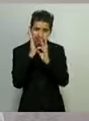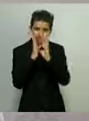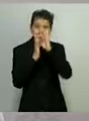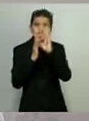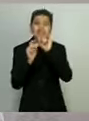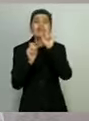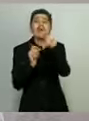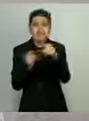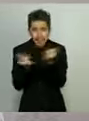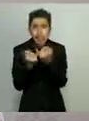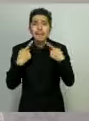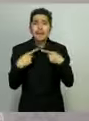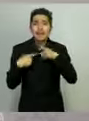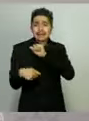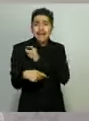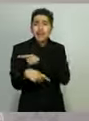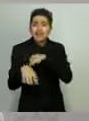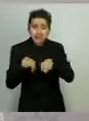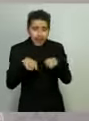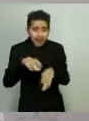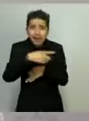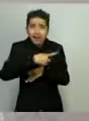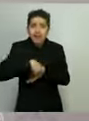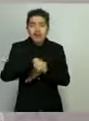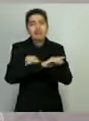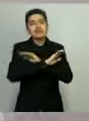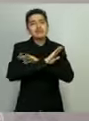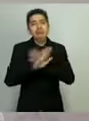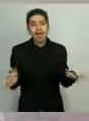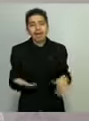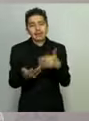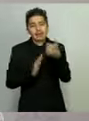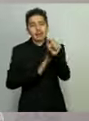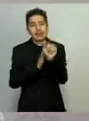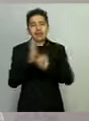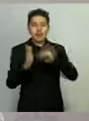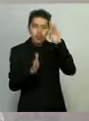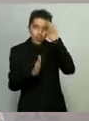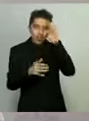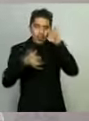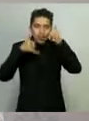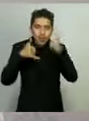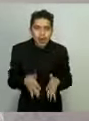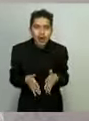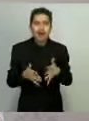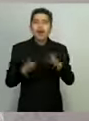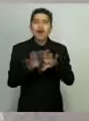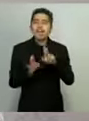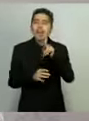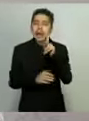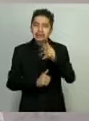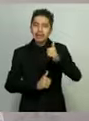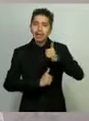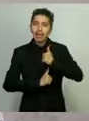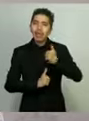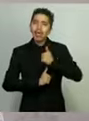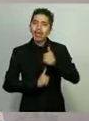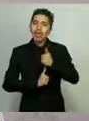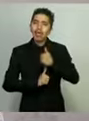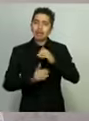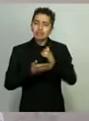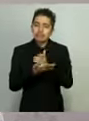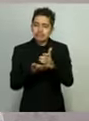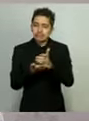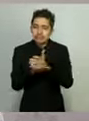personal de salud, que ya por casi medio año se han convertido en los soldados que pelean para